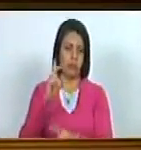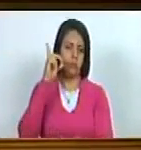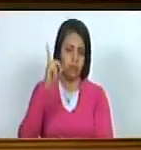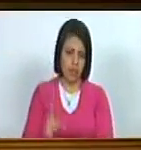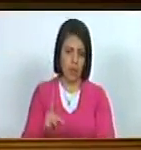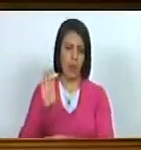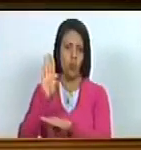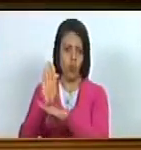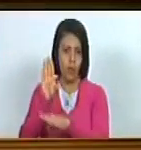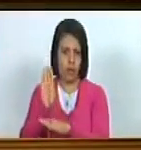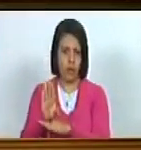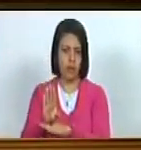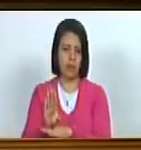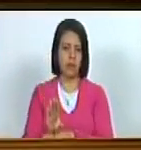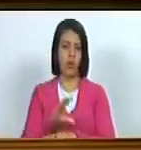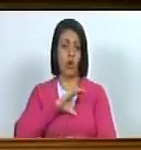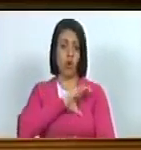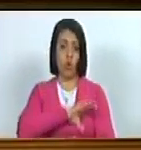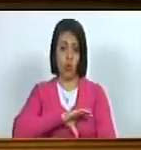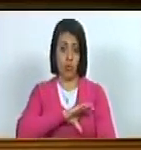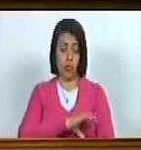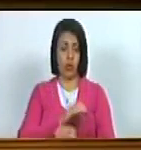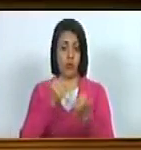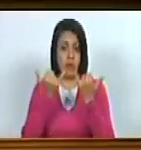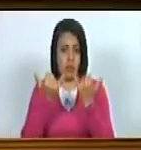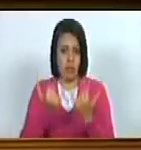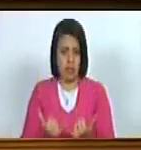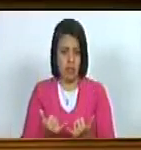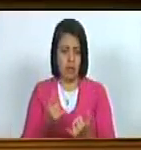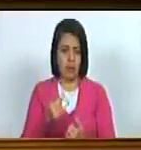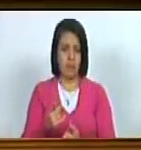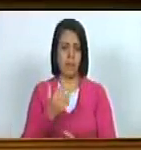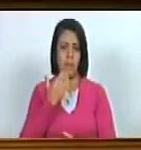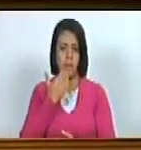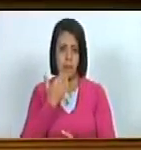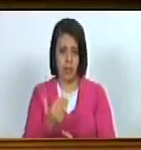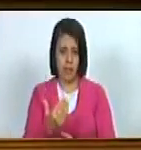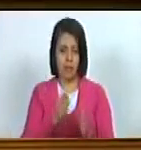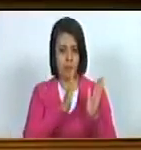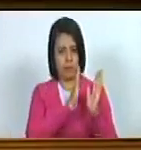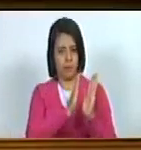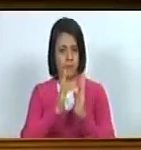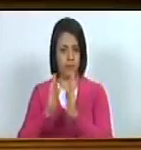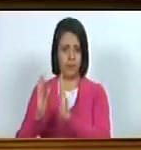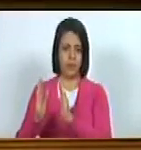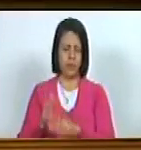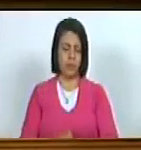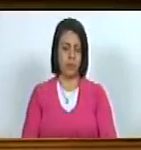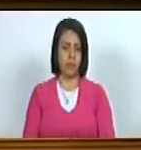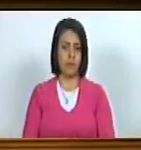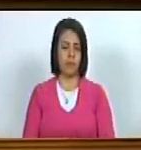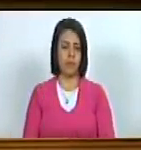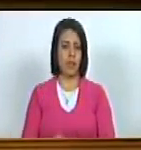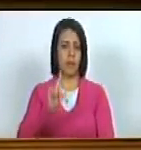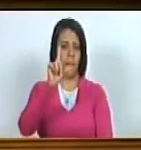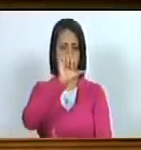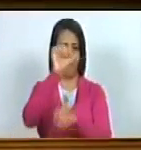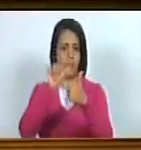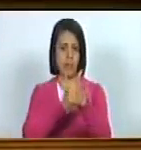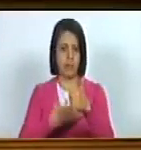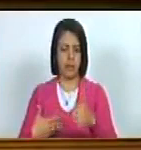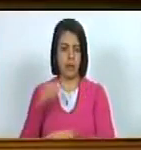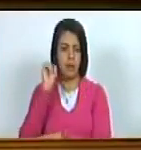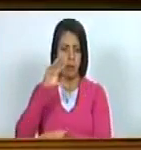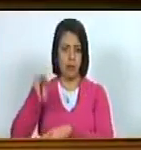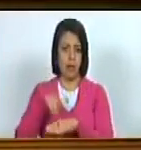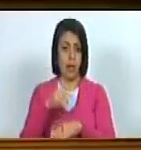y su cuidado nombro una comisión que pido sea coordinada por el primer vicepresidente de la